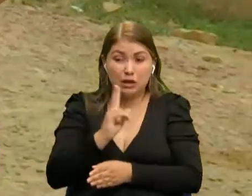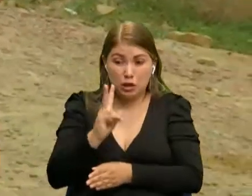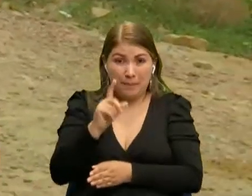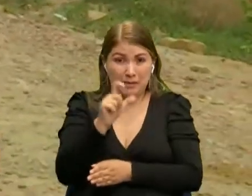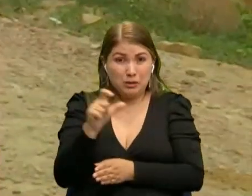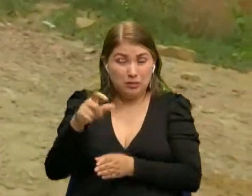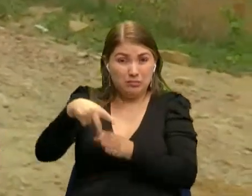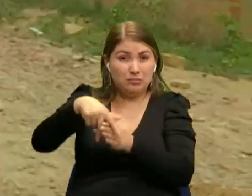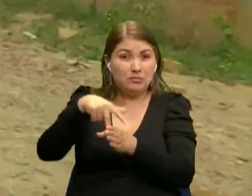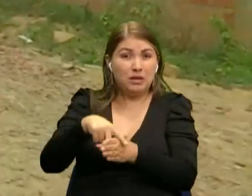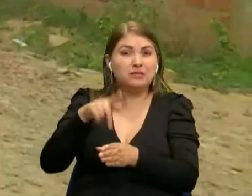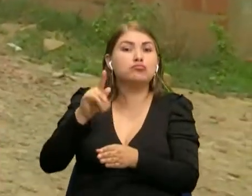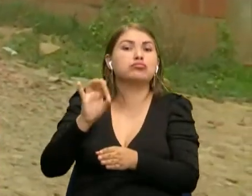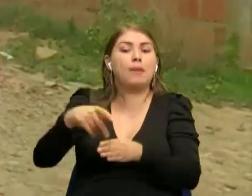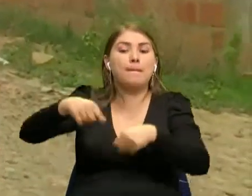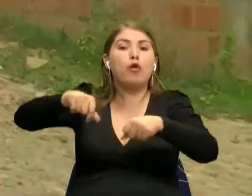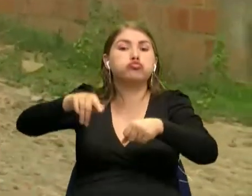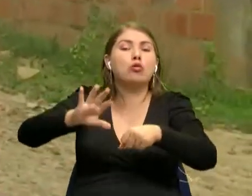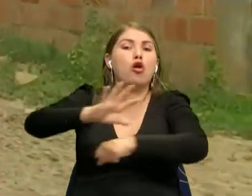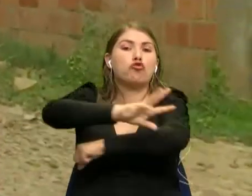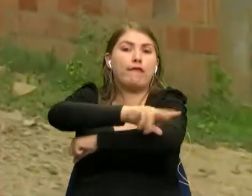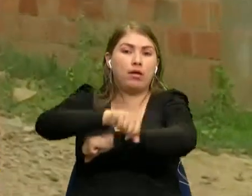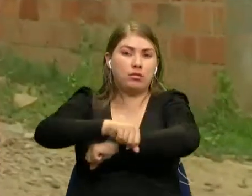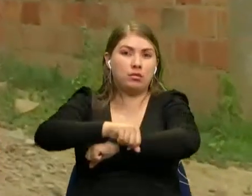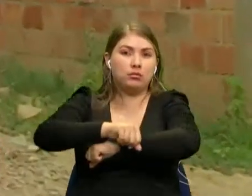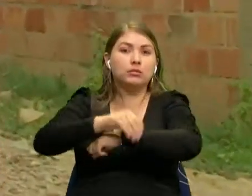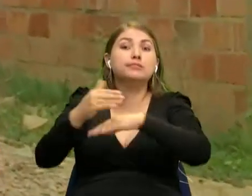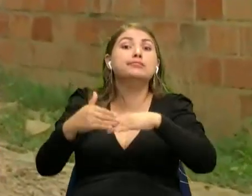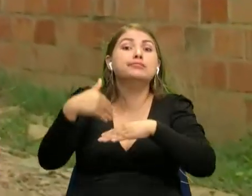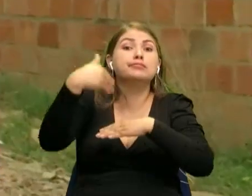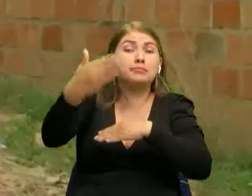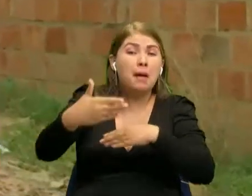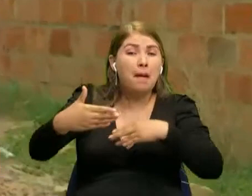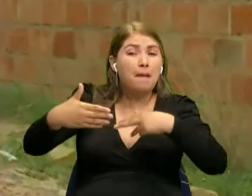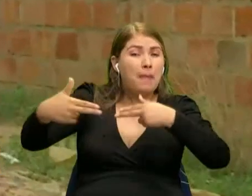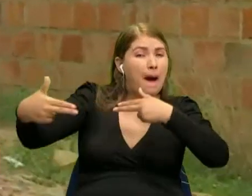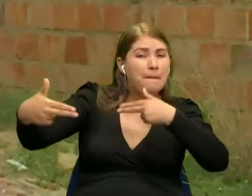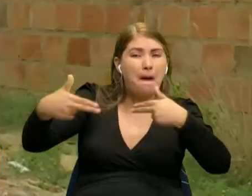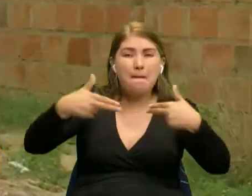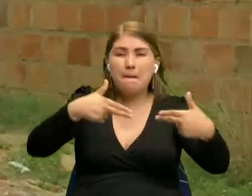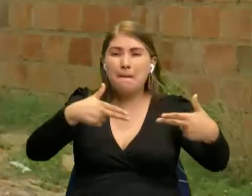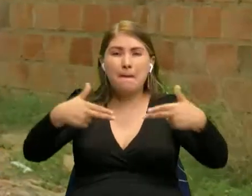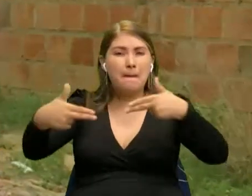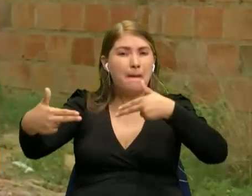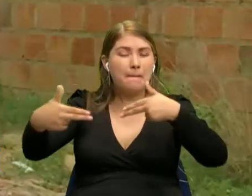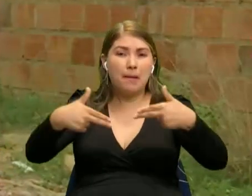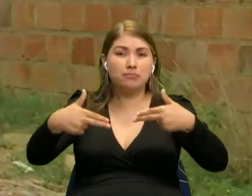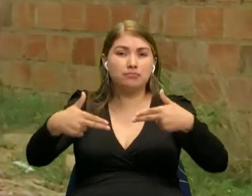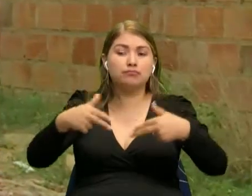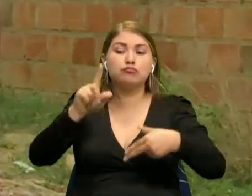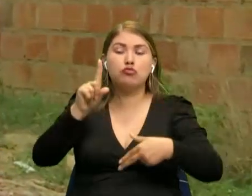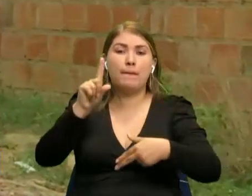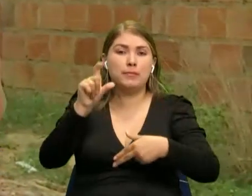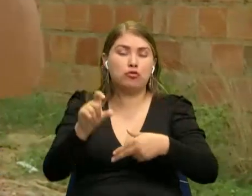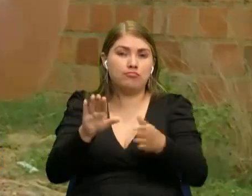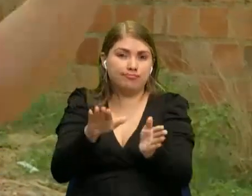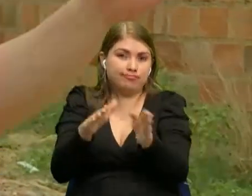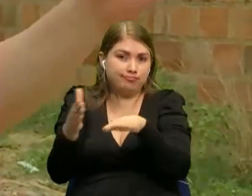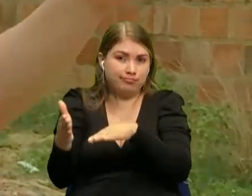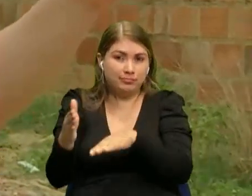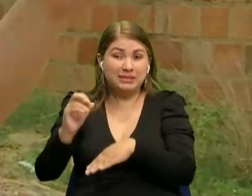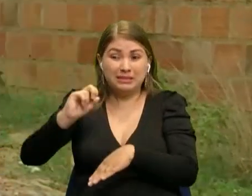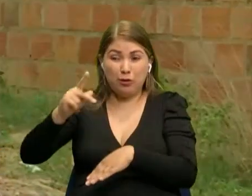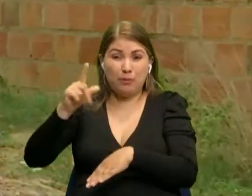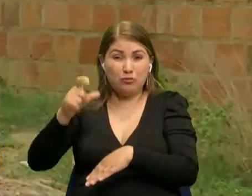dos personas era hurtada. Posterior a esto se presenta el intercambio de disparos y la persona fallece. El segundo